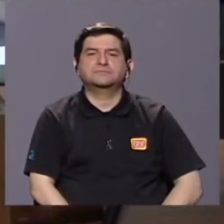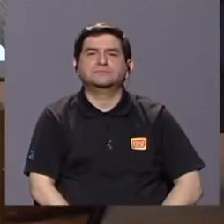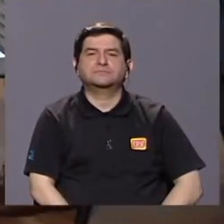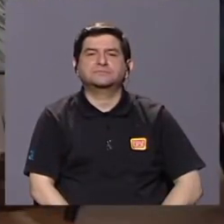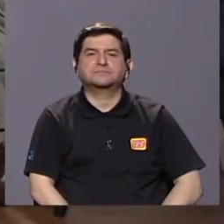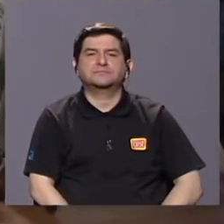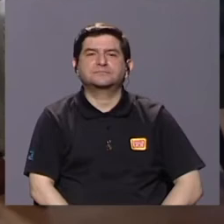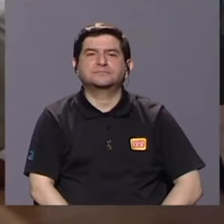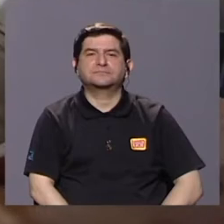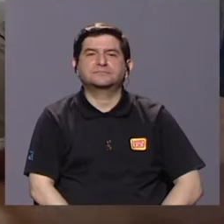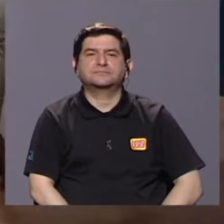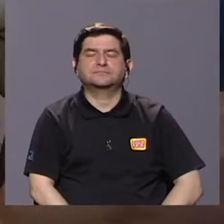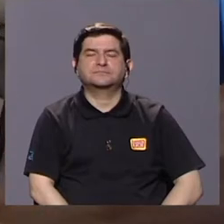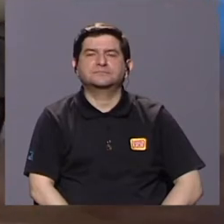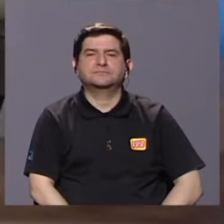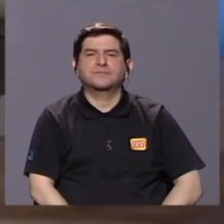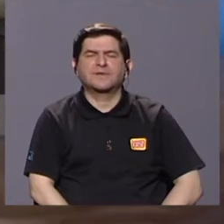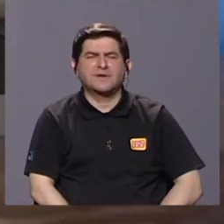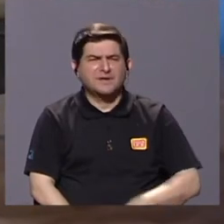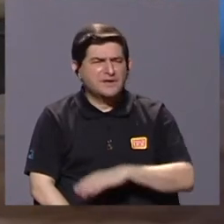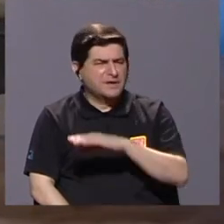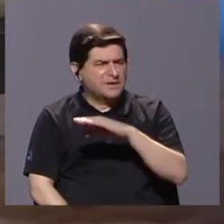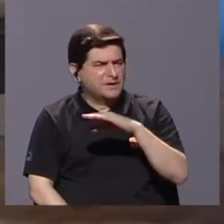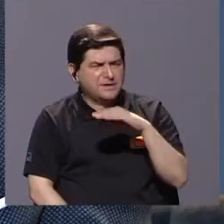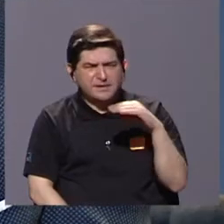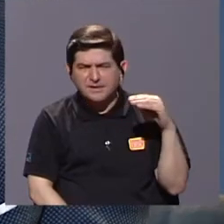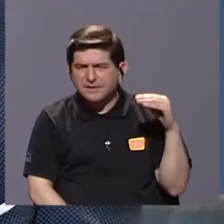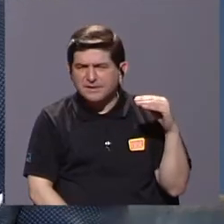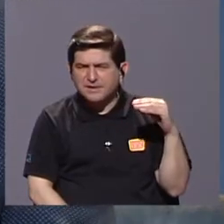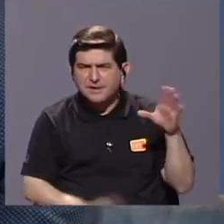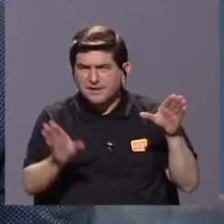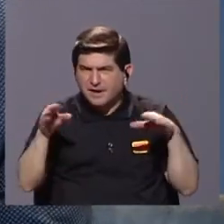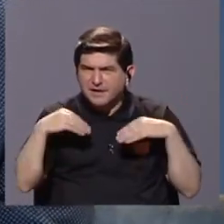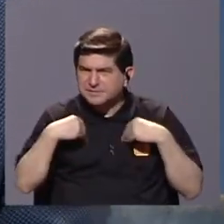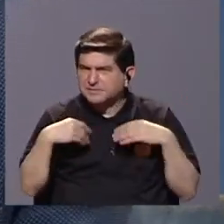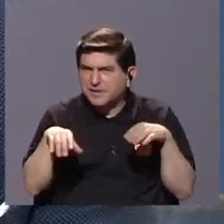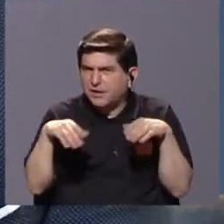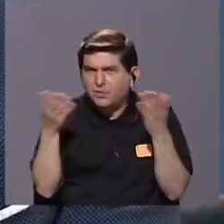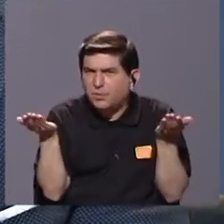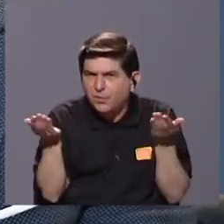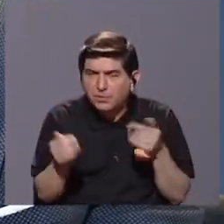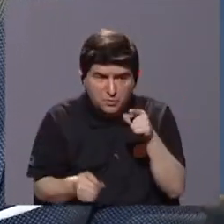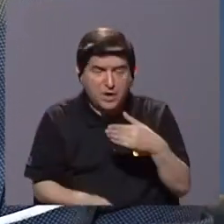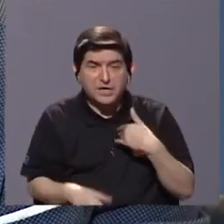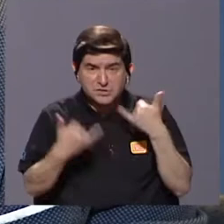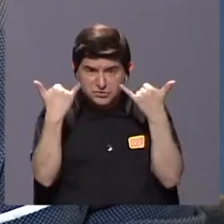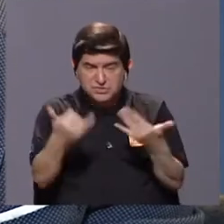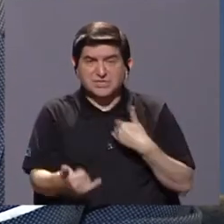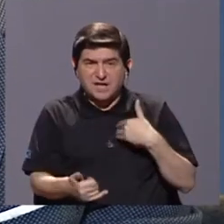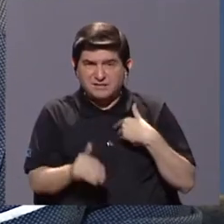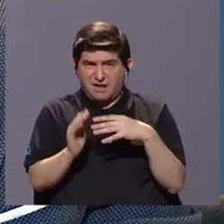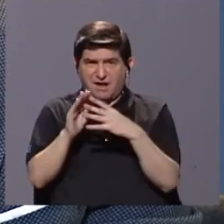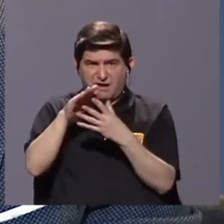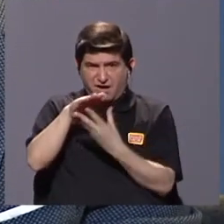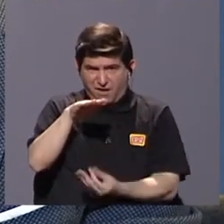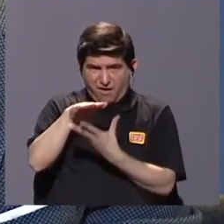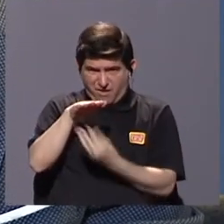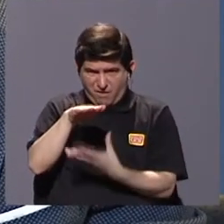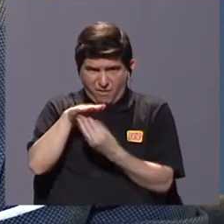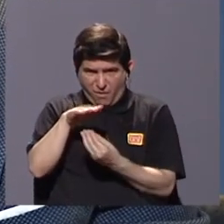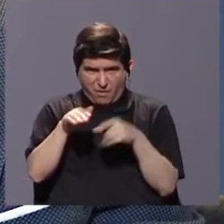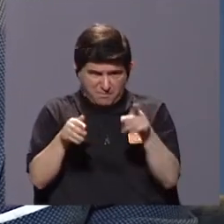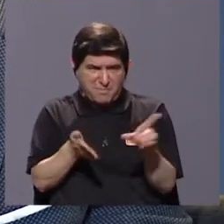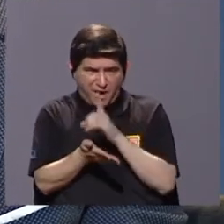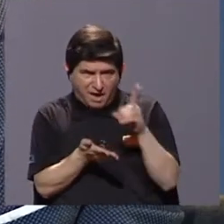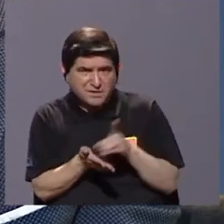ahí, ¿verdad? ¿Cómo ha sido aceptado? Yo me imagino que ellos tienen muchas copias ya de este diccionario.